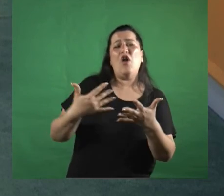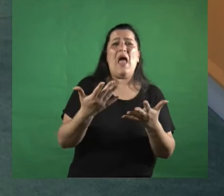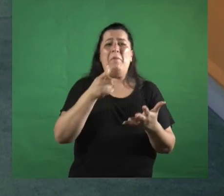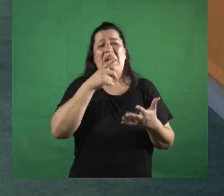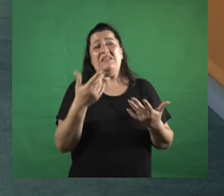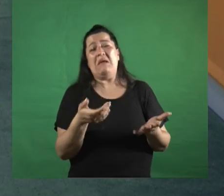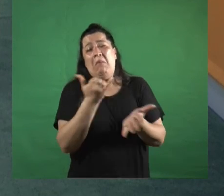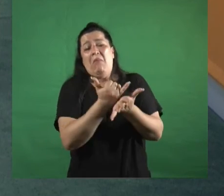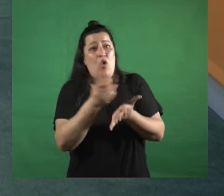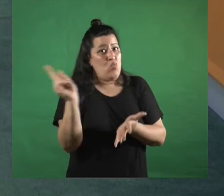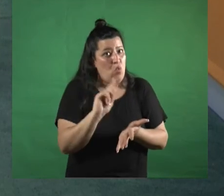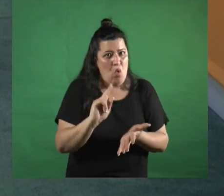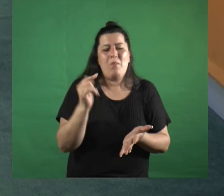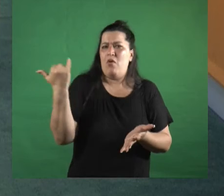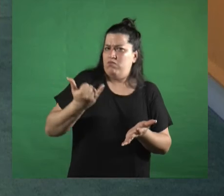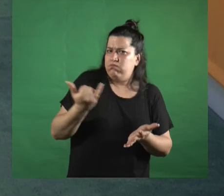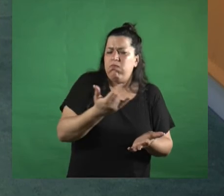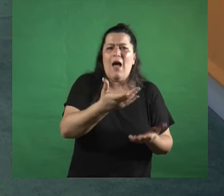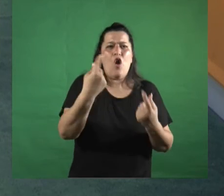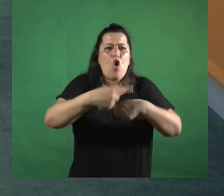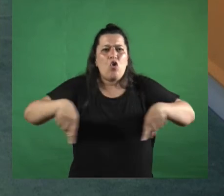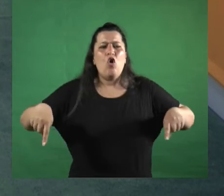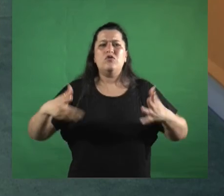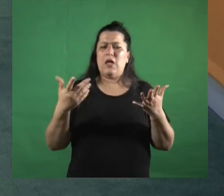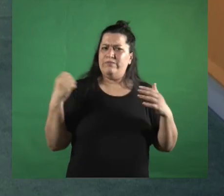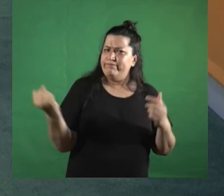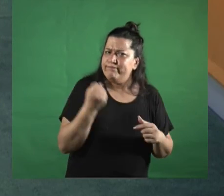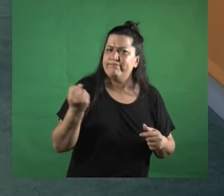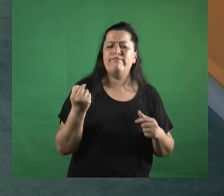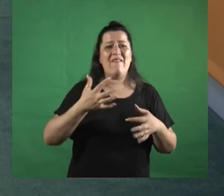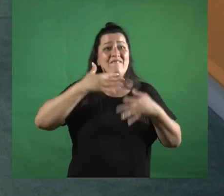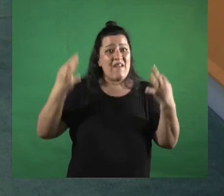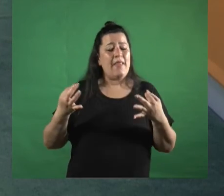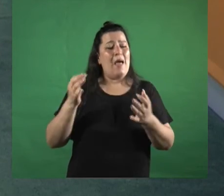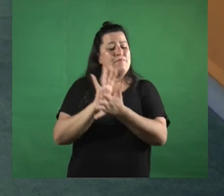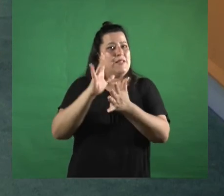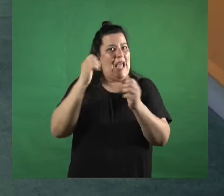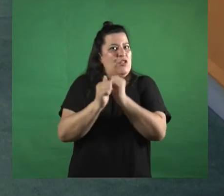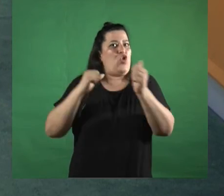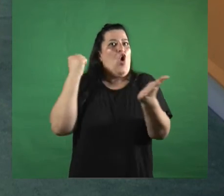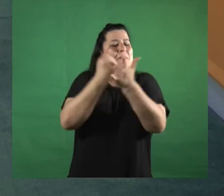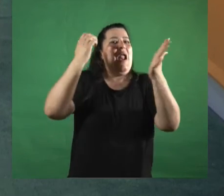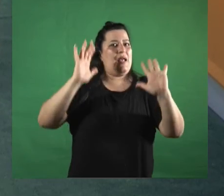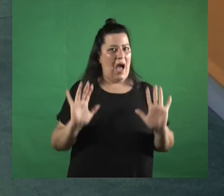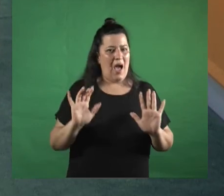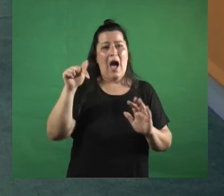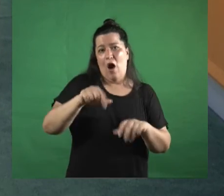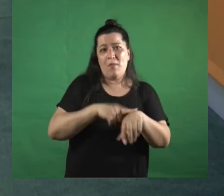mucha liviandad pero esto que está sucediendo verdaderamente es histórico si es histórico hasta